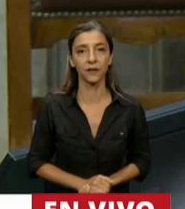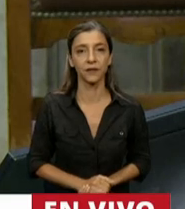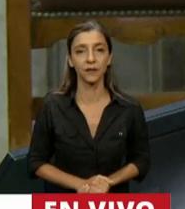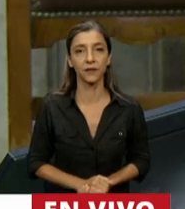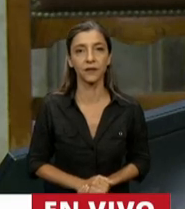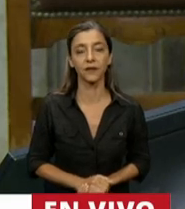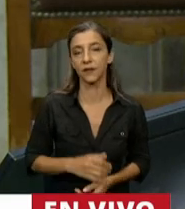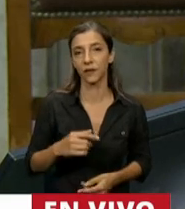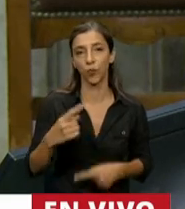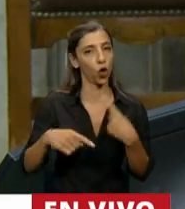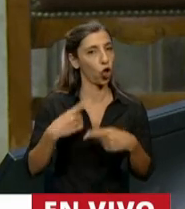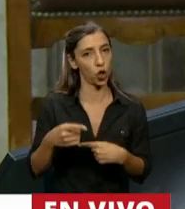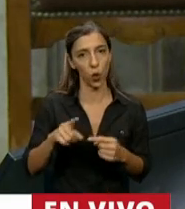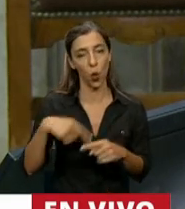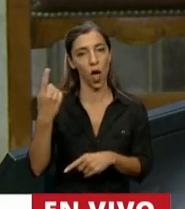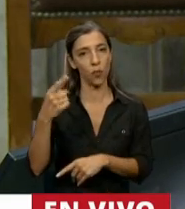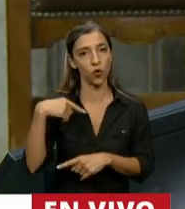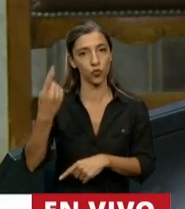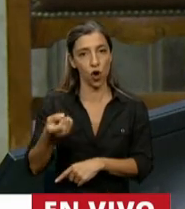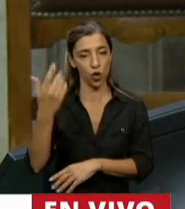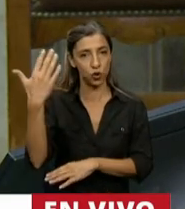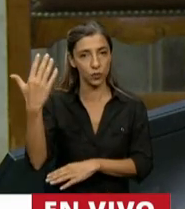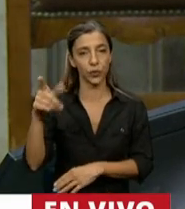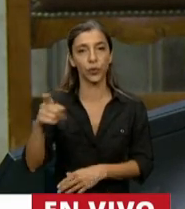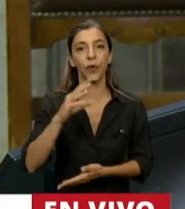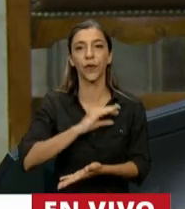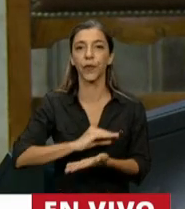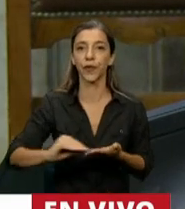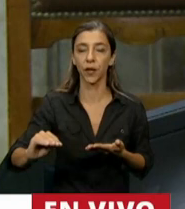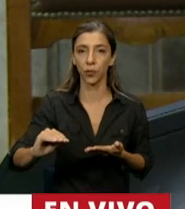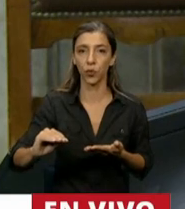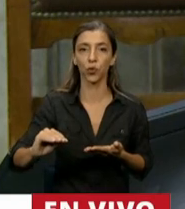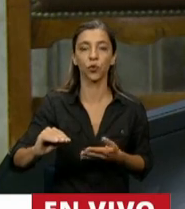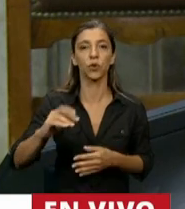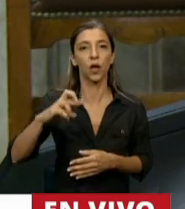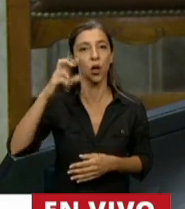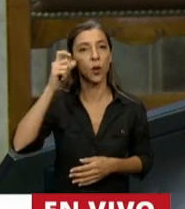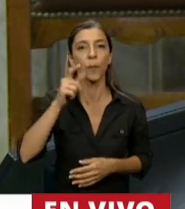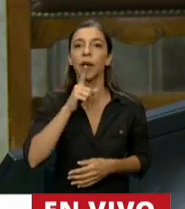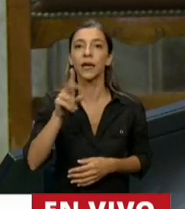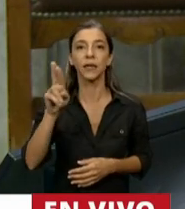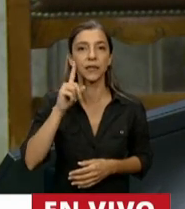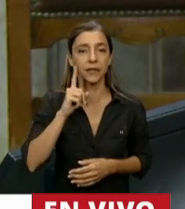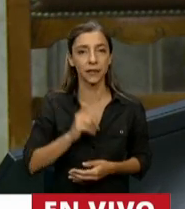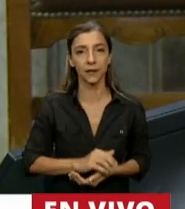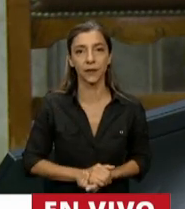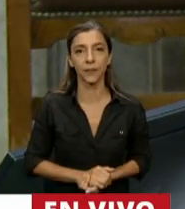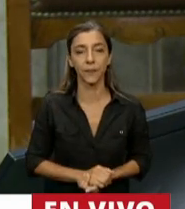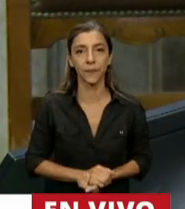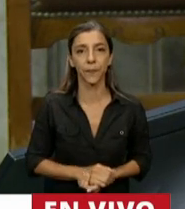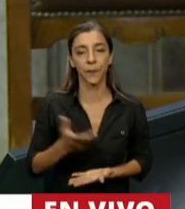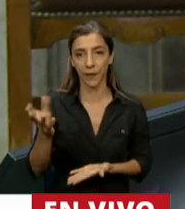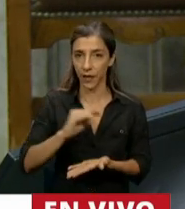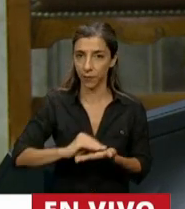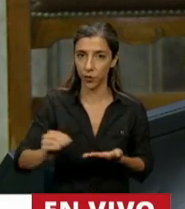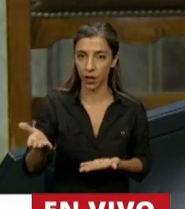Seguimos con el siguiente orador. Diputado Luis Alfonso Petri. Tiene la palabra